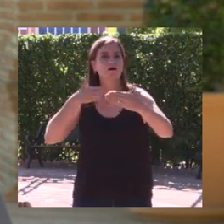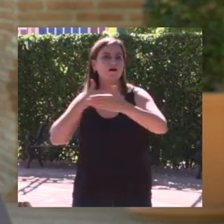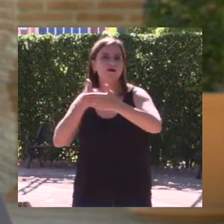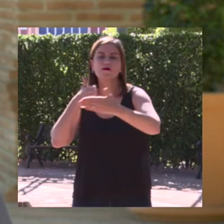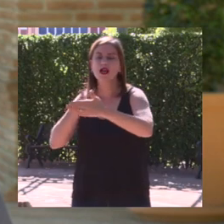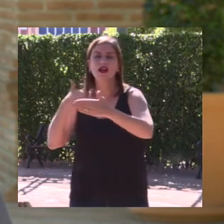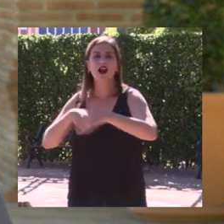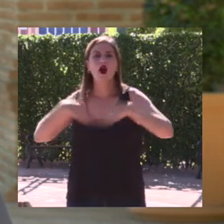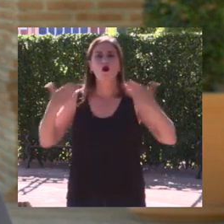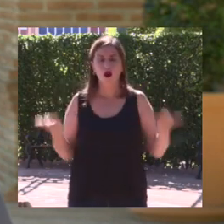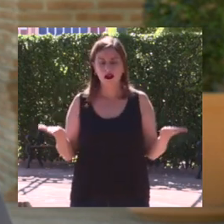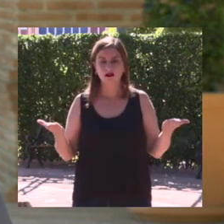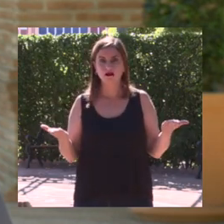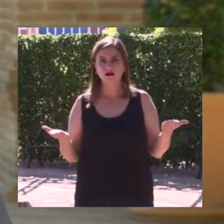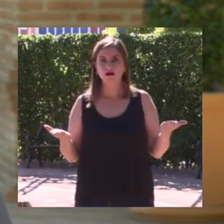pues,